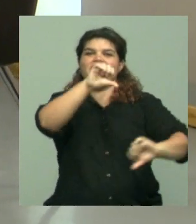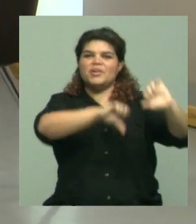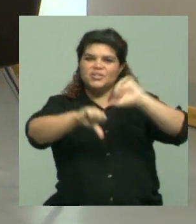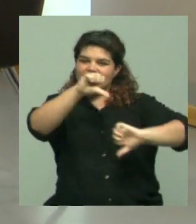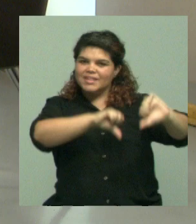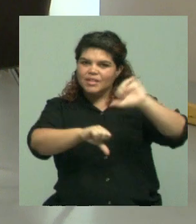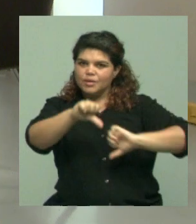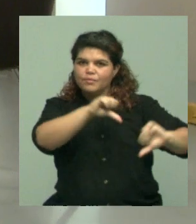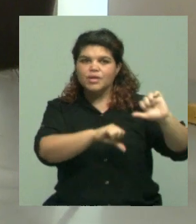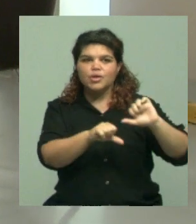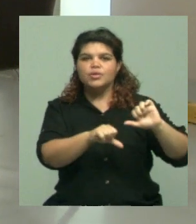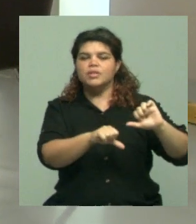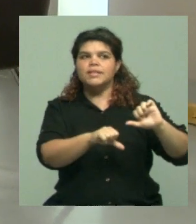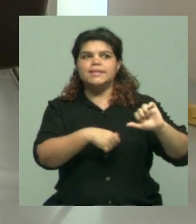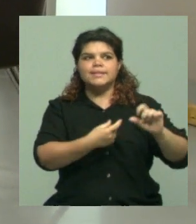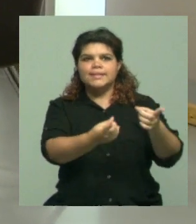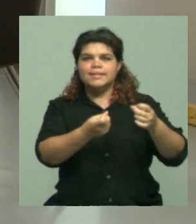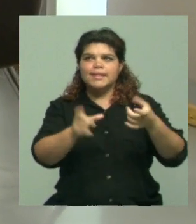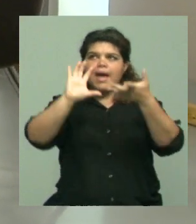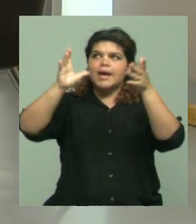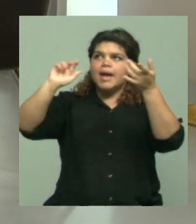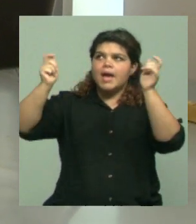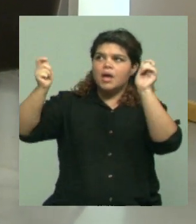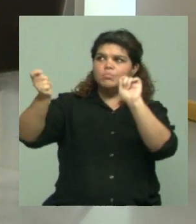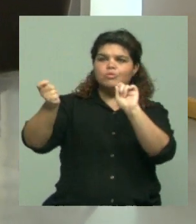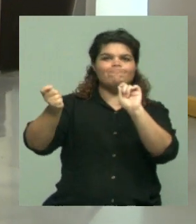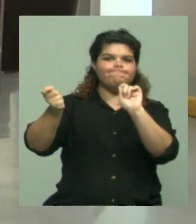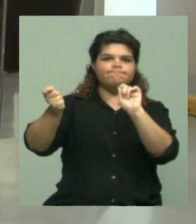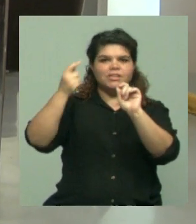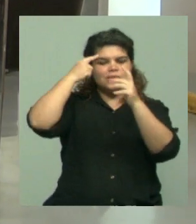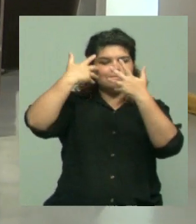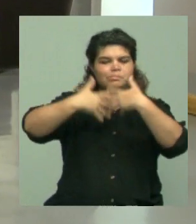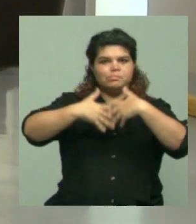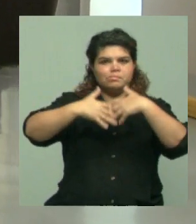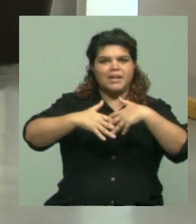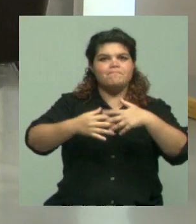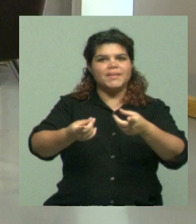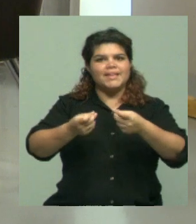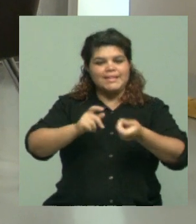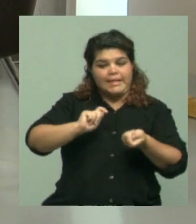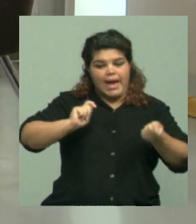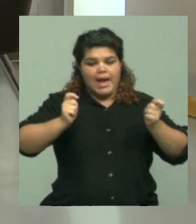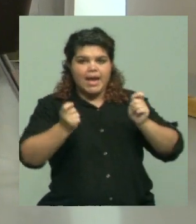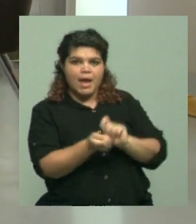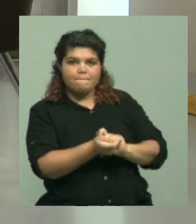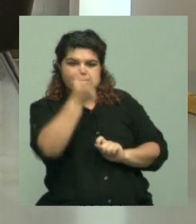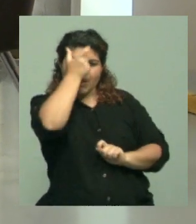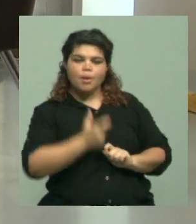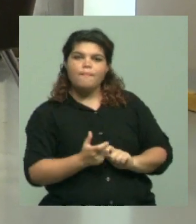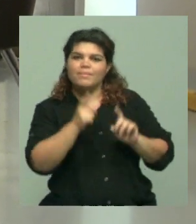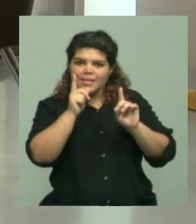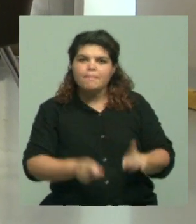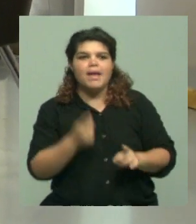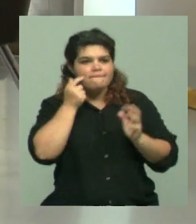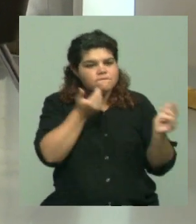especialistas, de plantear sobre la mesa algo que es una realidad que a partir del cambio climático se pueden empezar a dar,